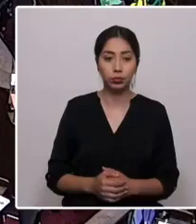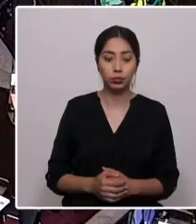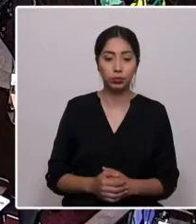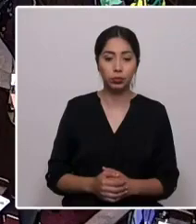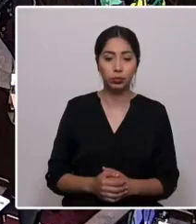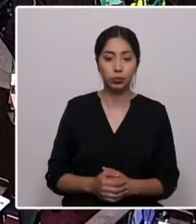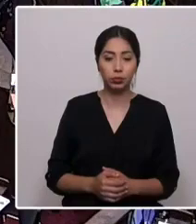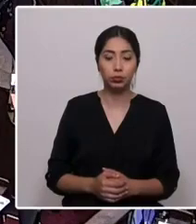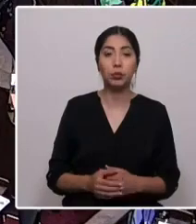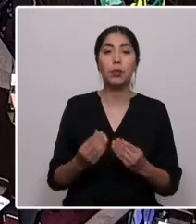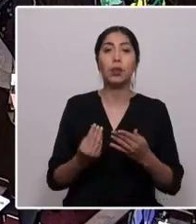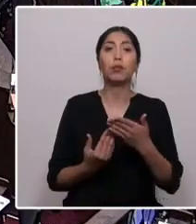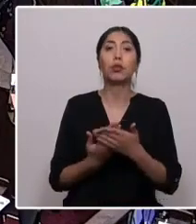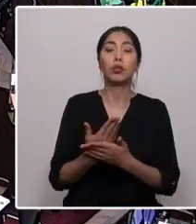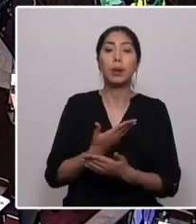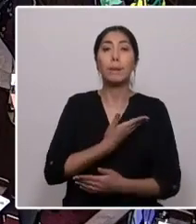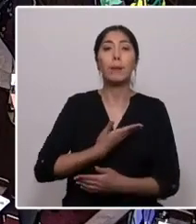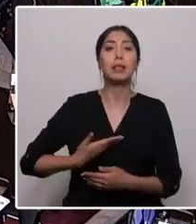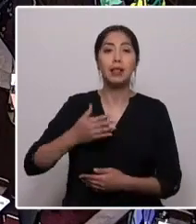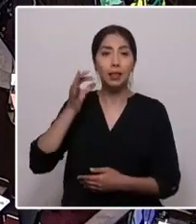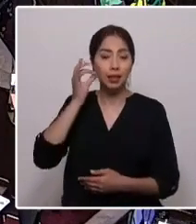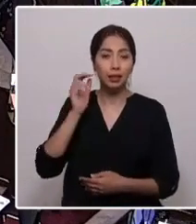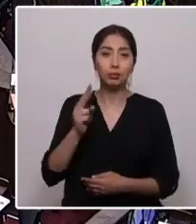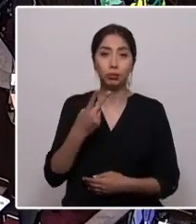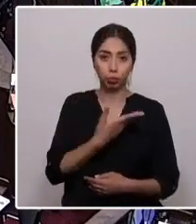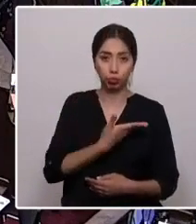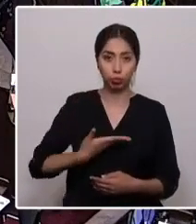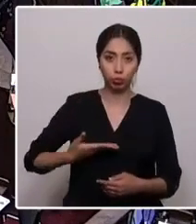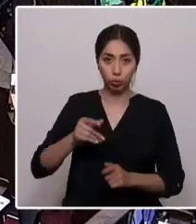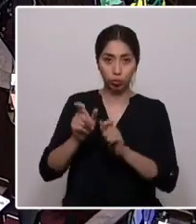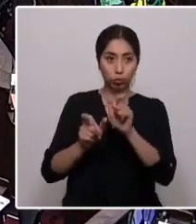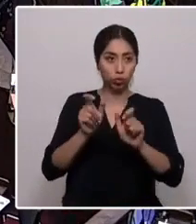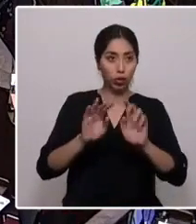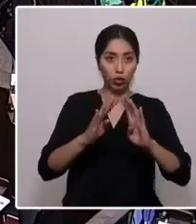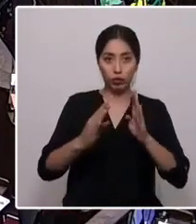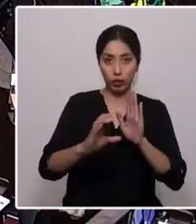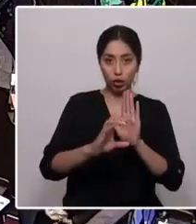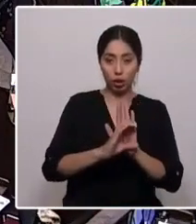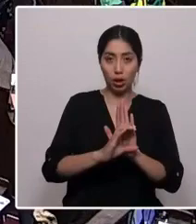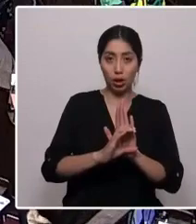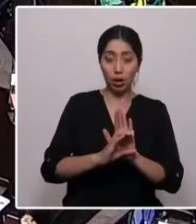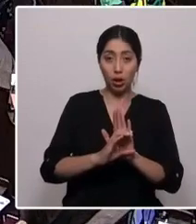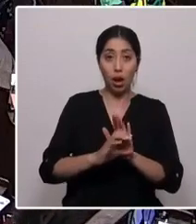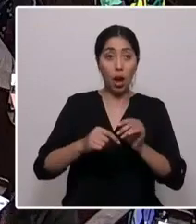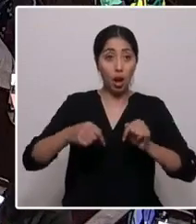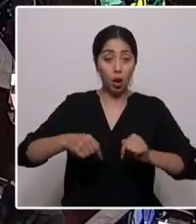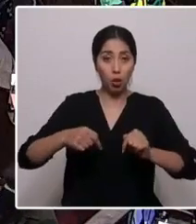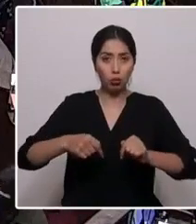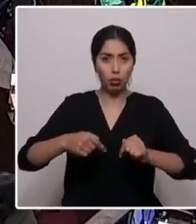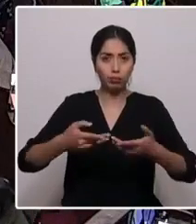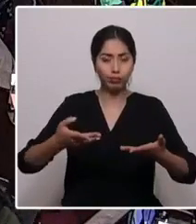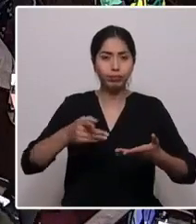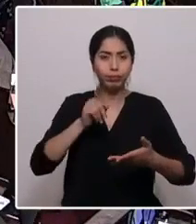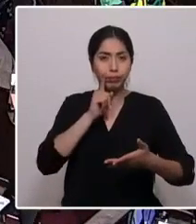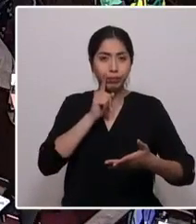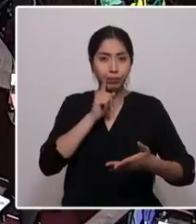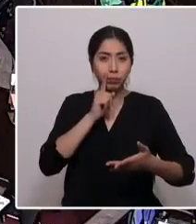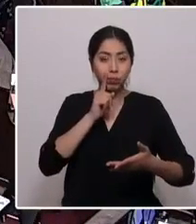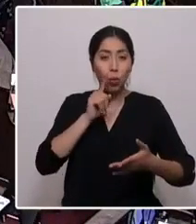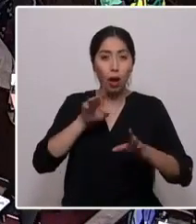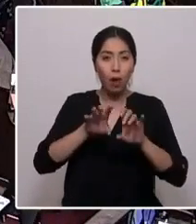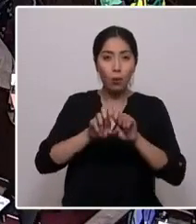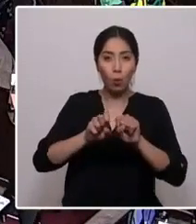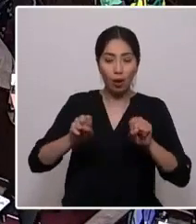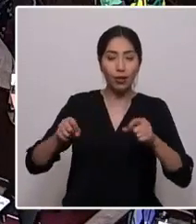Buenos días, Presidenta, Vicepresidentes y convencionales. Nos encontramos para crear un punto de inflexión en la historia de nuestro